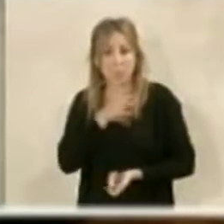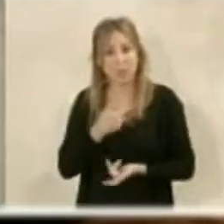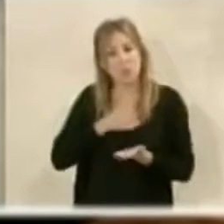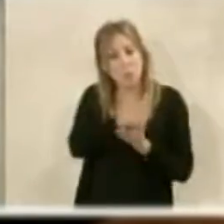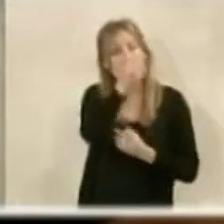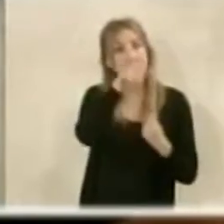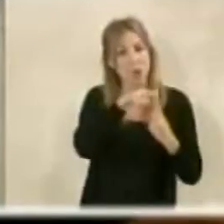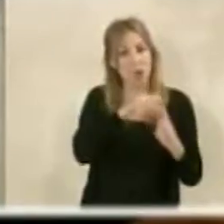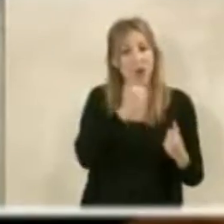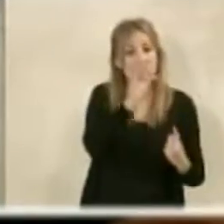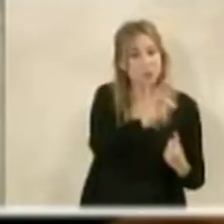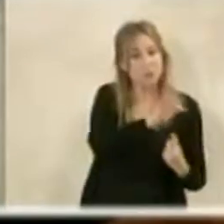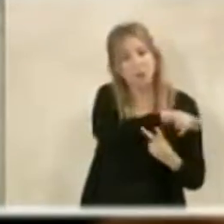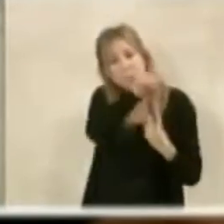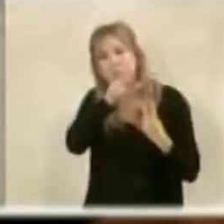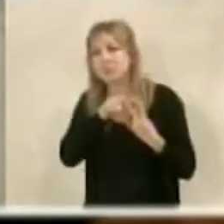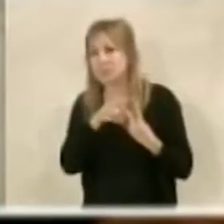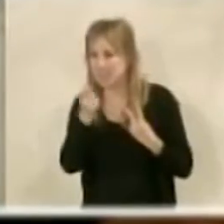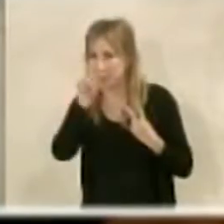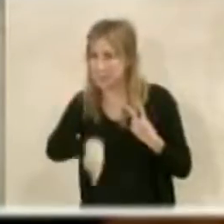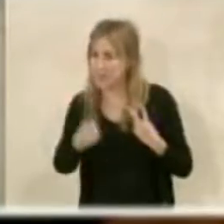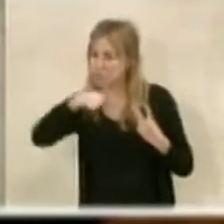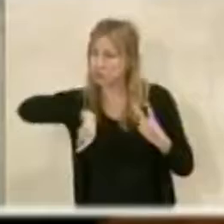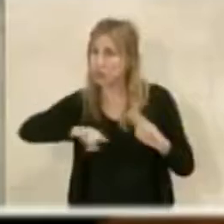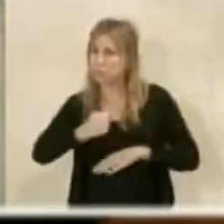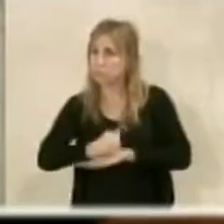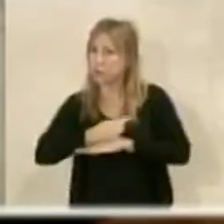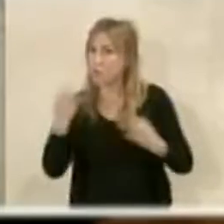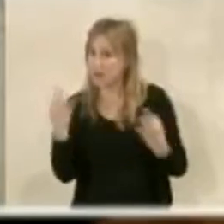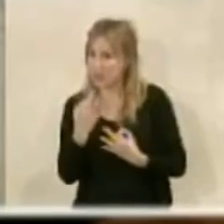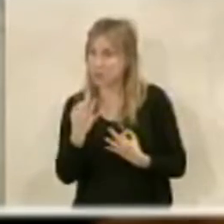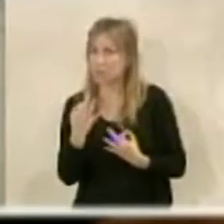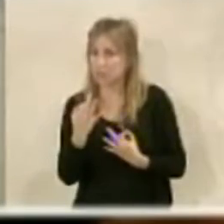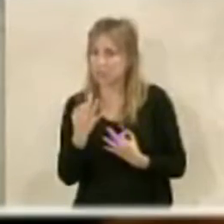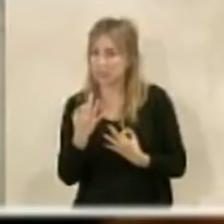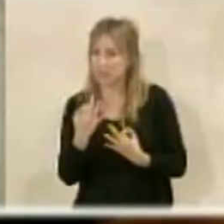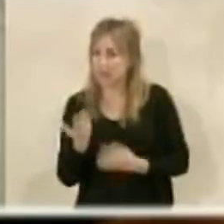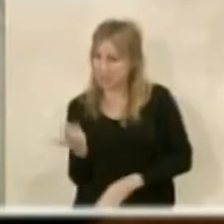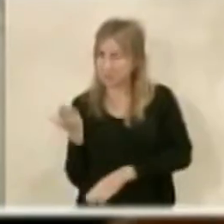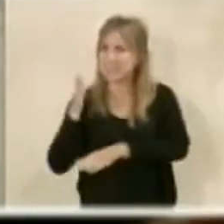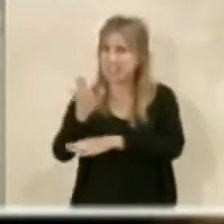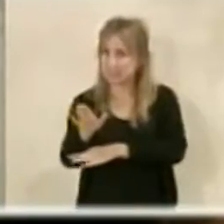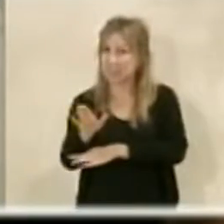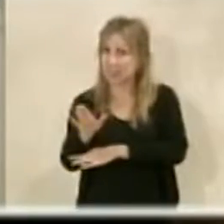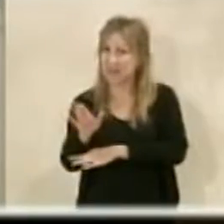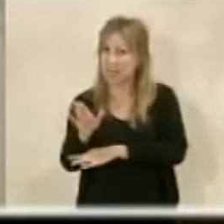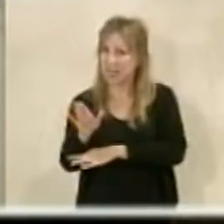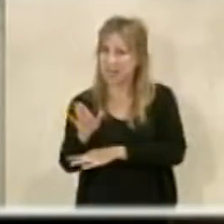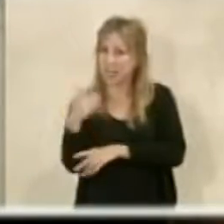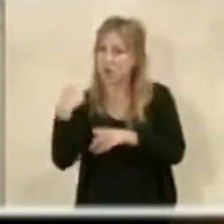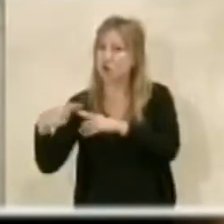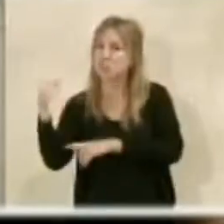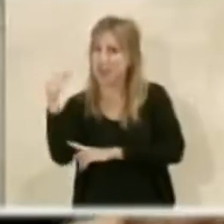un lado, positivo, pero estamos obligados a poner encima de la mesa, en este pleno, aquellas cosas